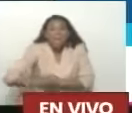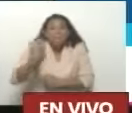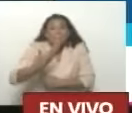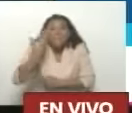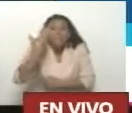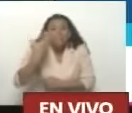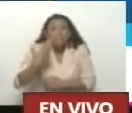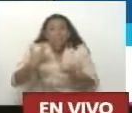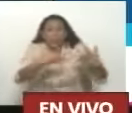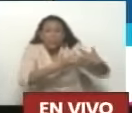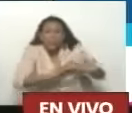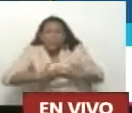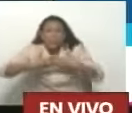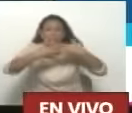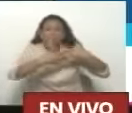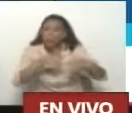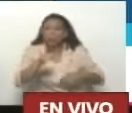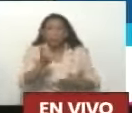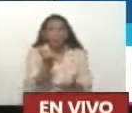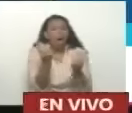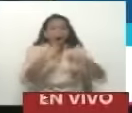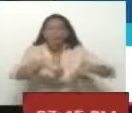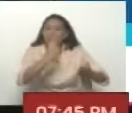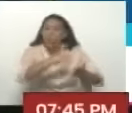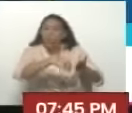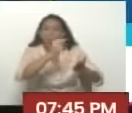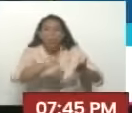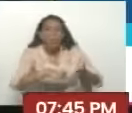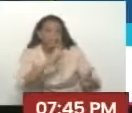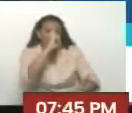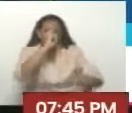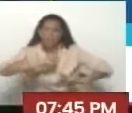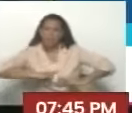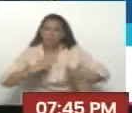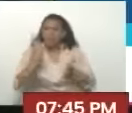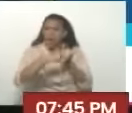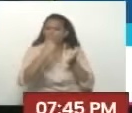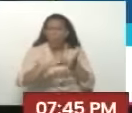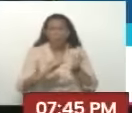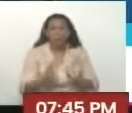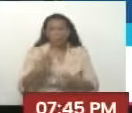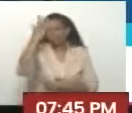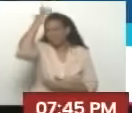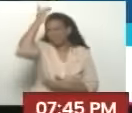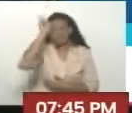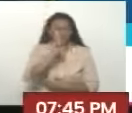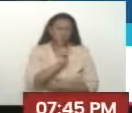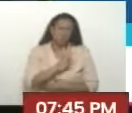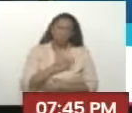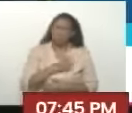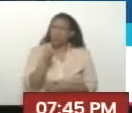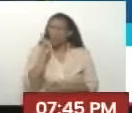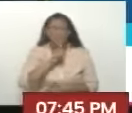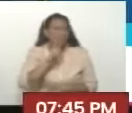urdido Los gringos No es firmar Acuerdos Con nosotros Y respetar Acuerdos Que nadie Se engañe Yo no me engaño